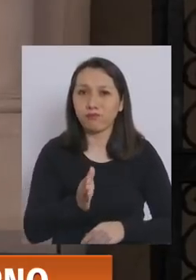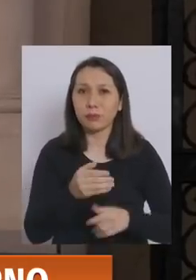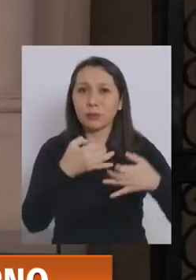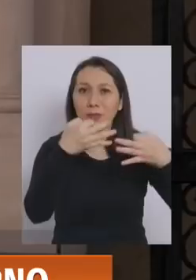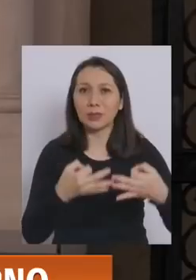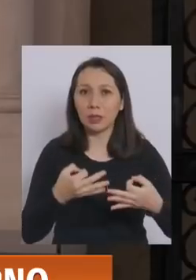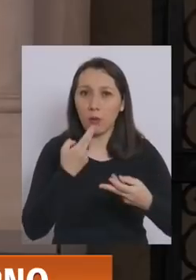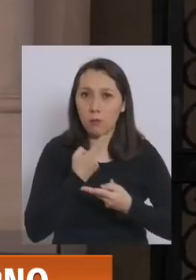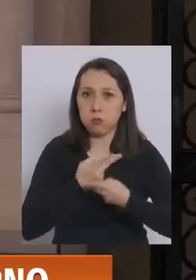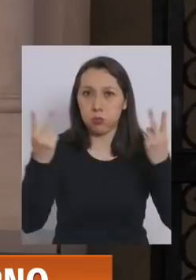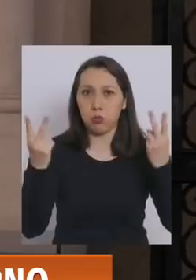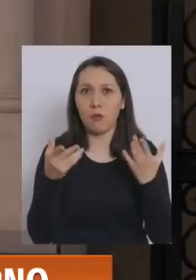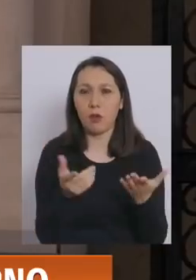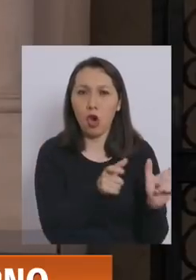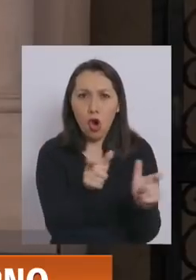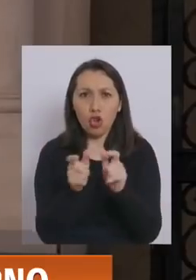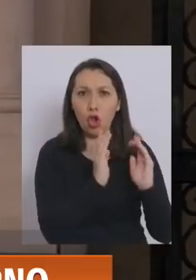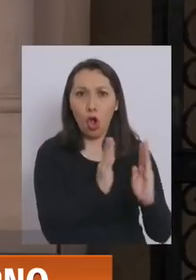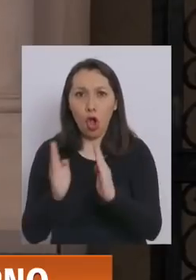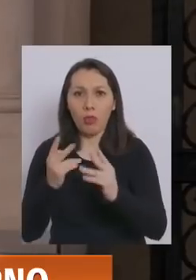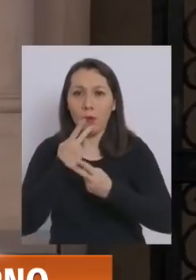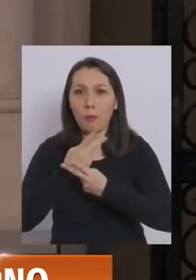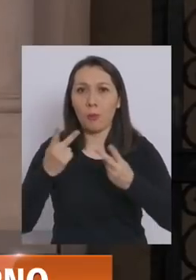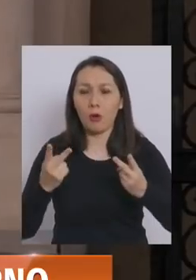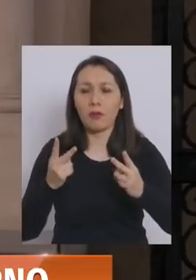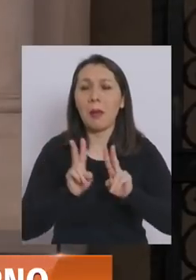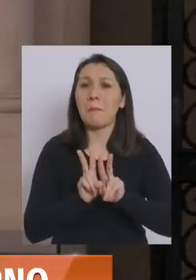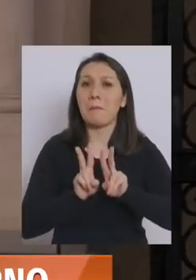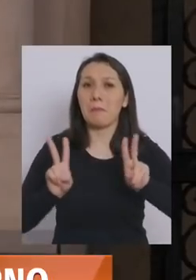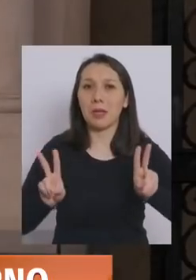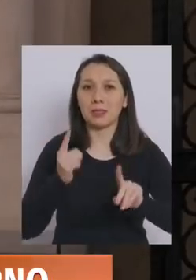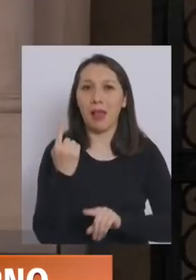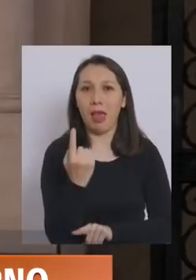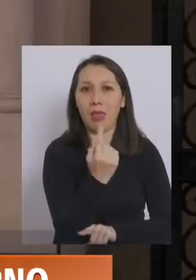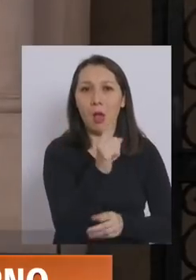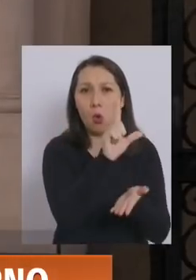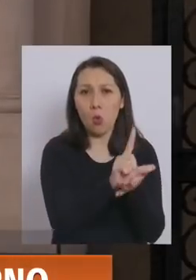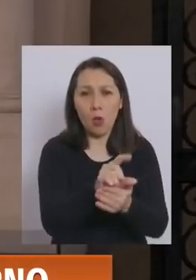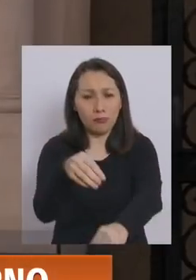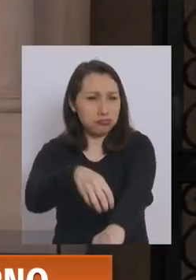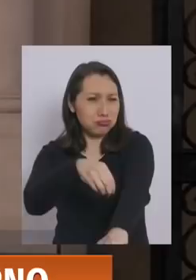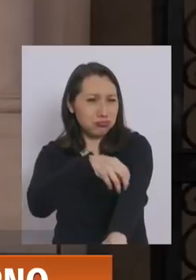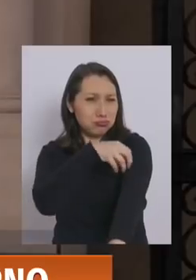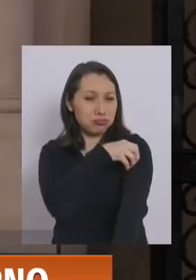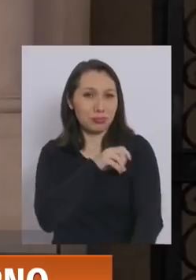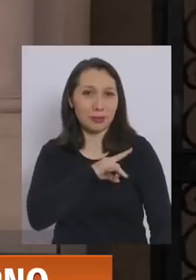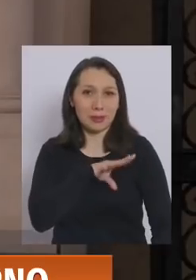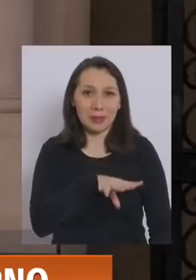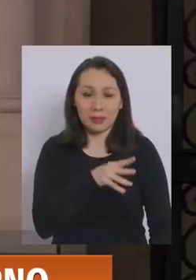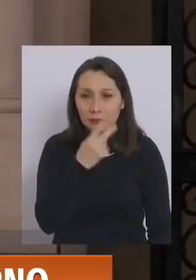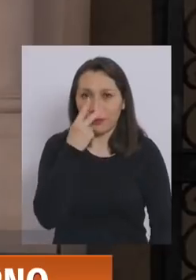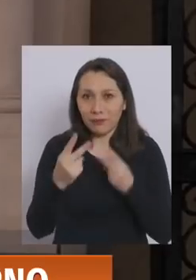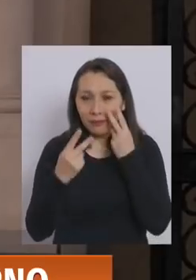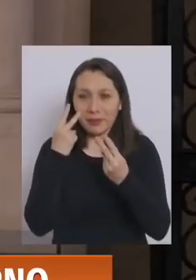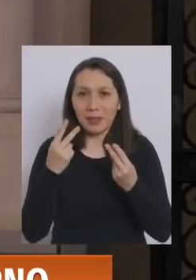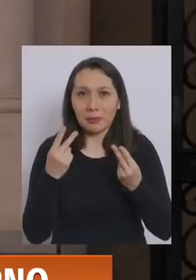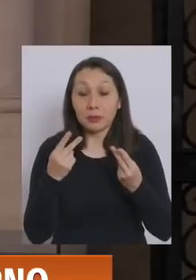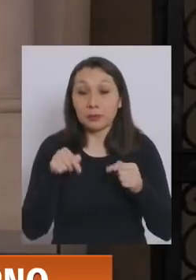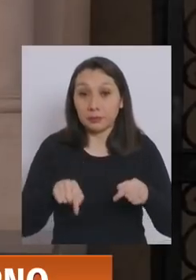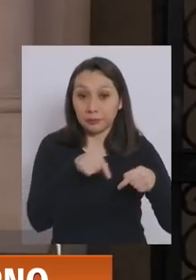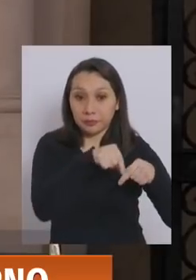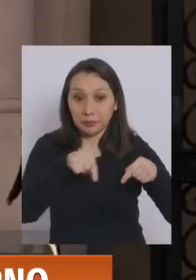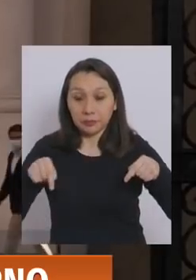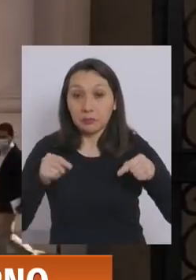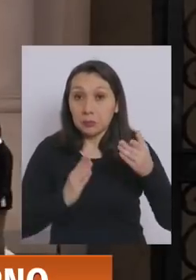en seguridad pública, en control de orden público, en que haya paz en cada uno de los lugares de nuestro país. Hemos visto esta